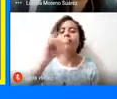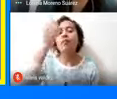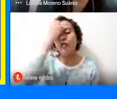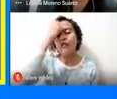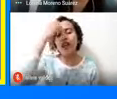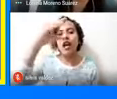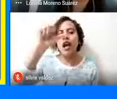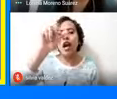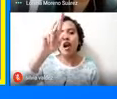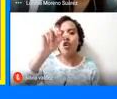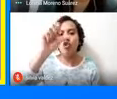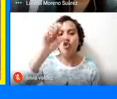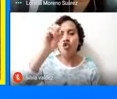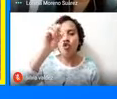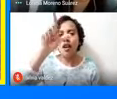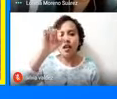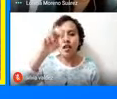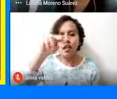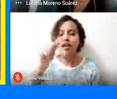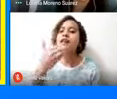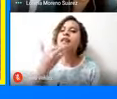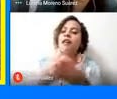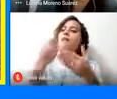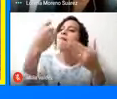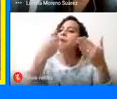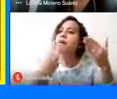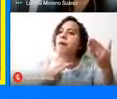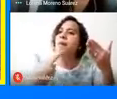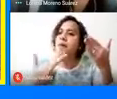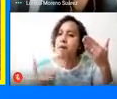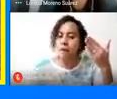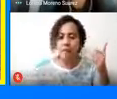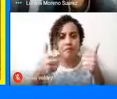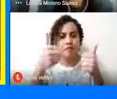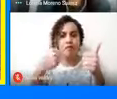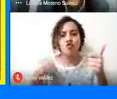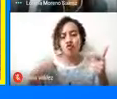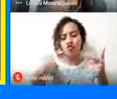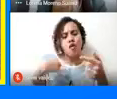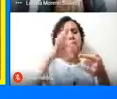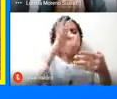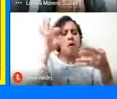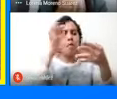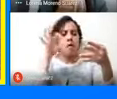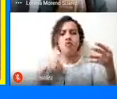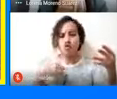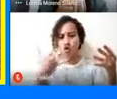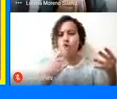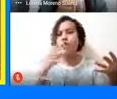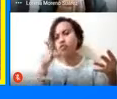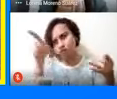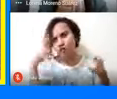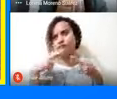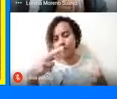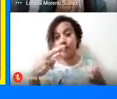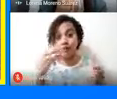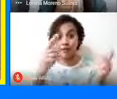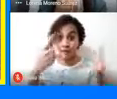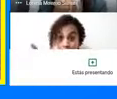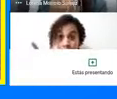contestar preguntas en el chat y para ti Lorena te transmito las preguntas más relevantes del día de hoy. ¿Lista?